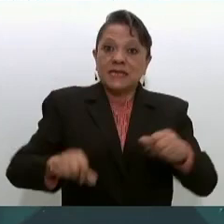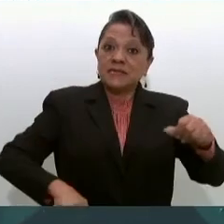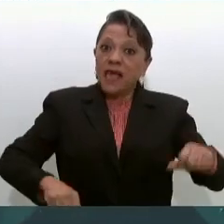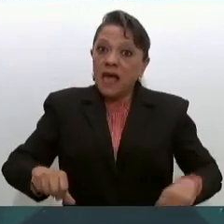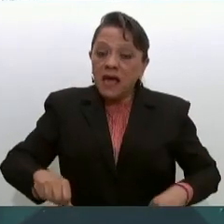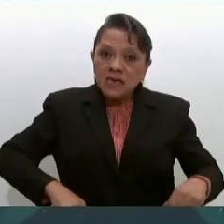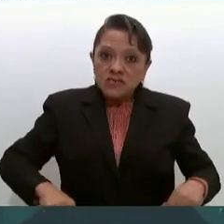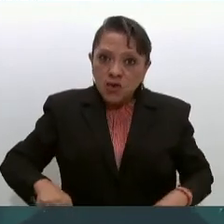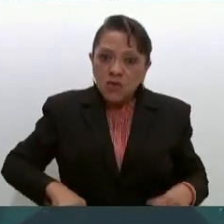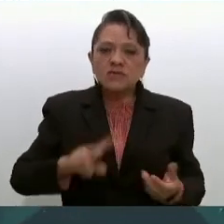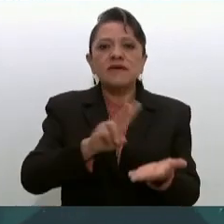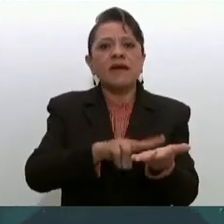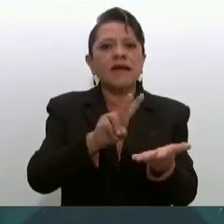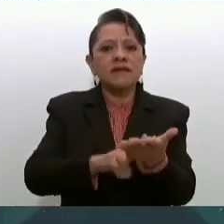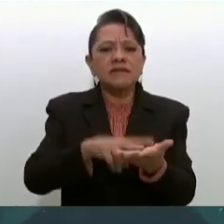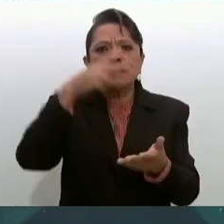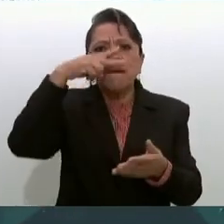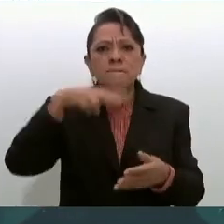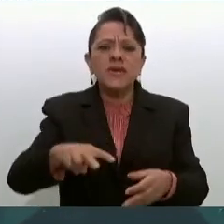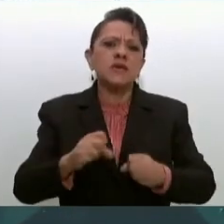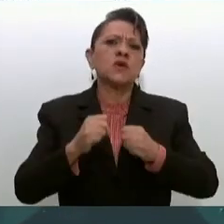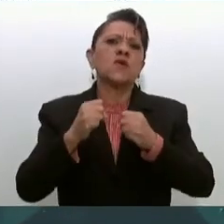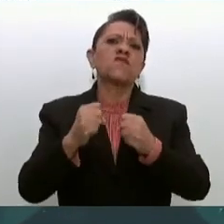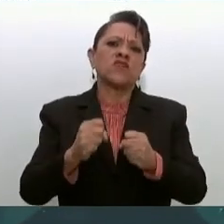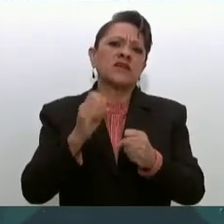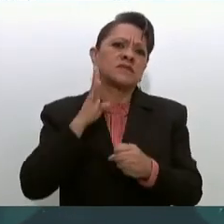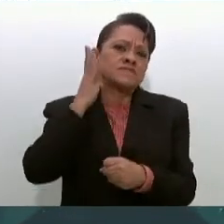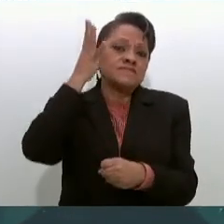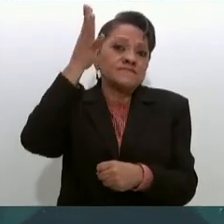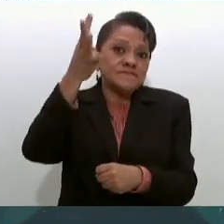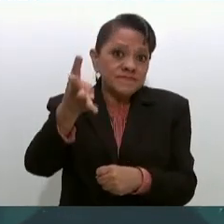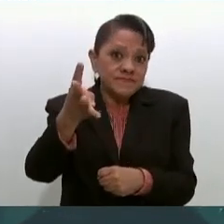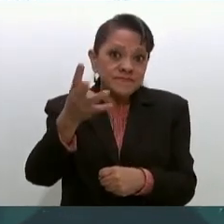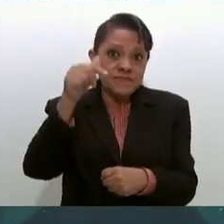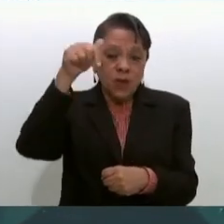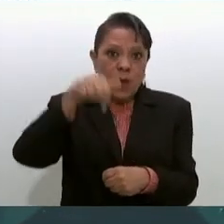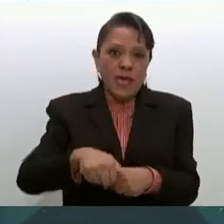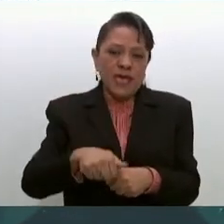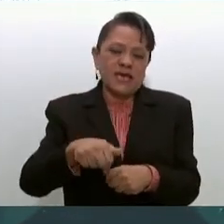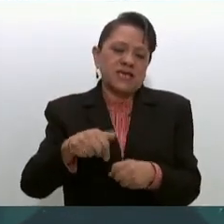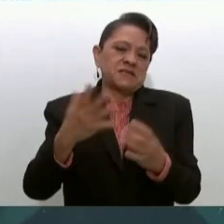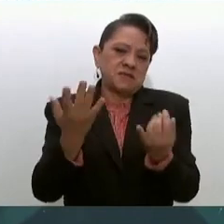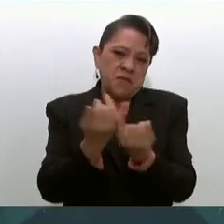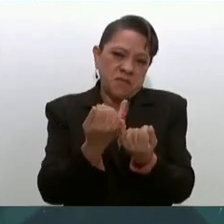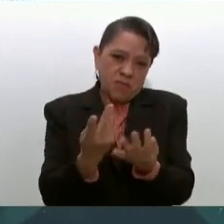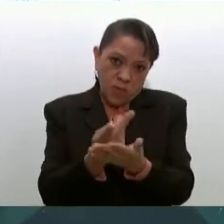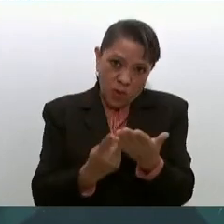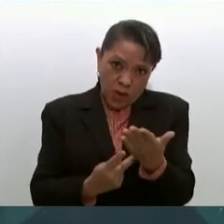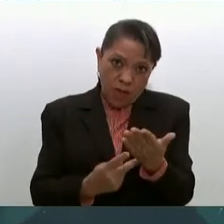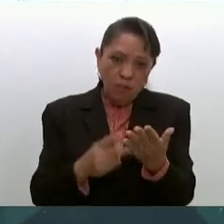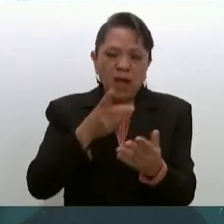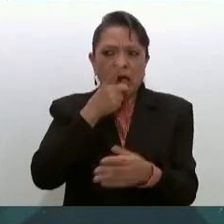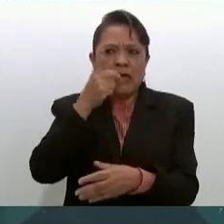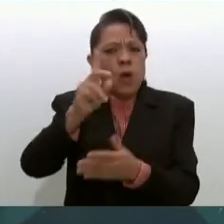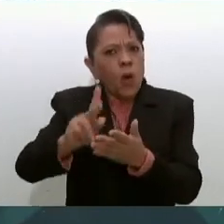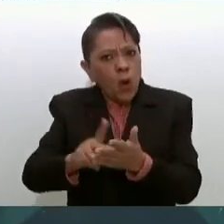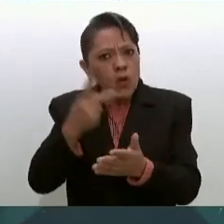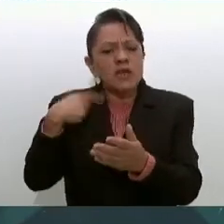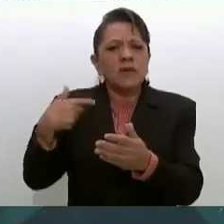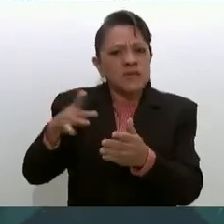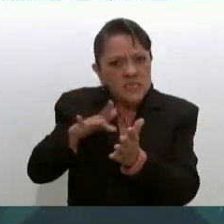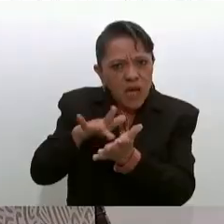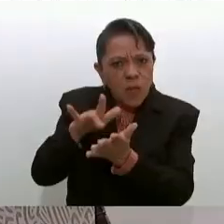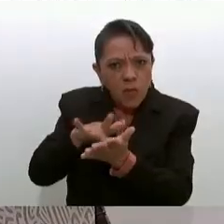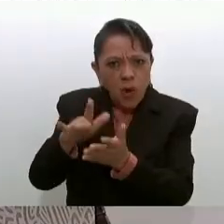que nos garantiza un México fuerte para el mañana. En este marco reiteramos a usted nuestro apoyo y